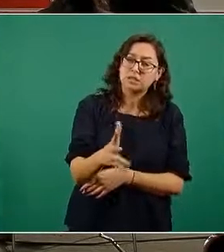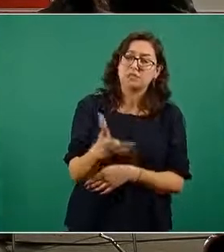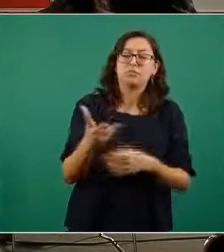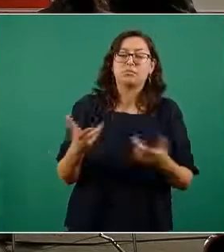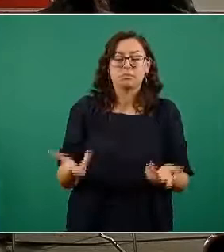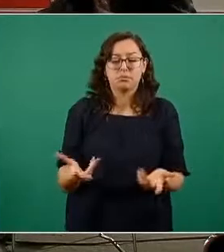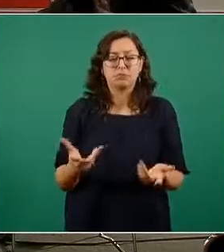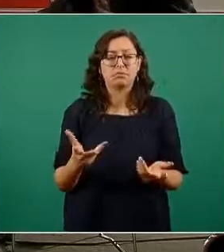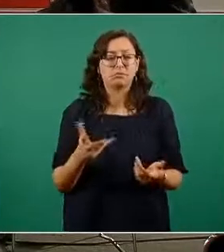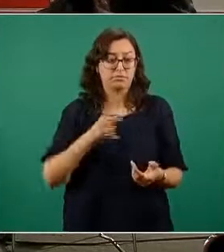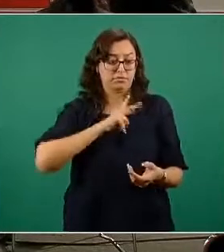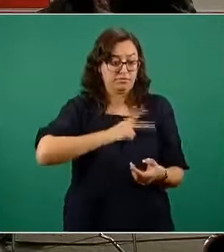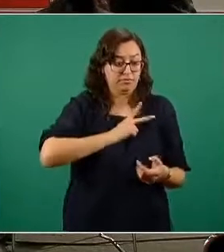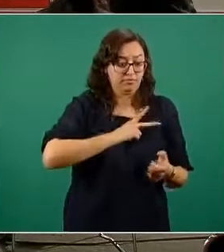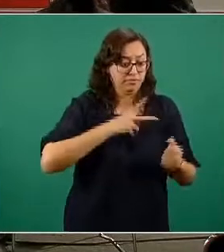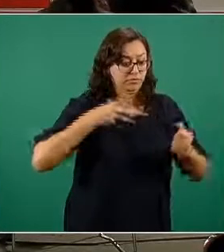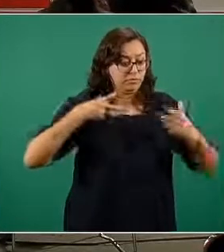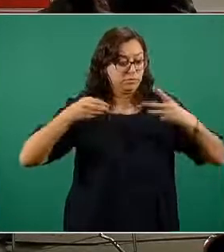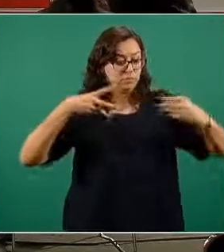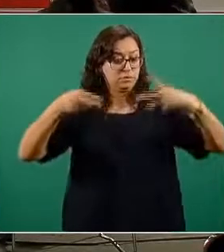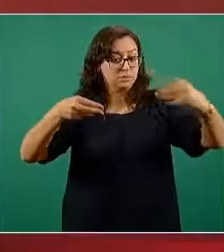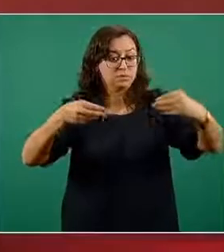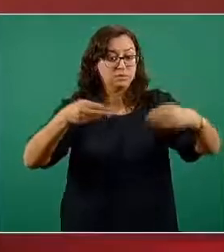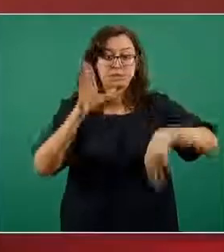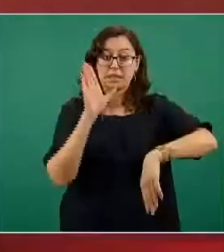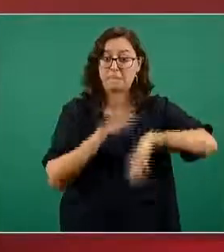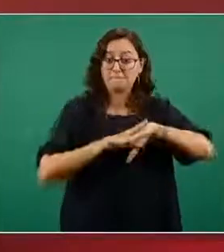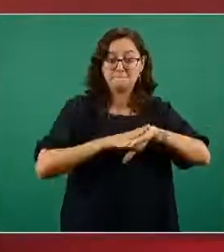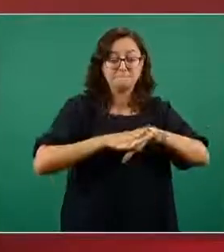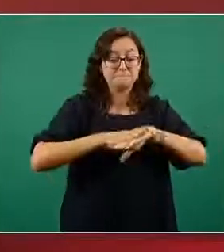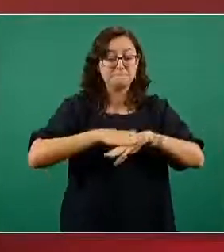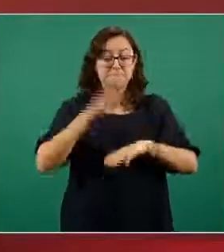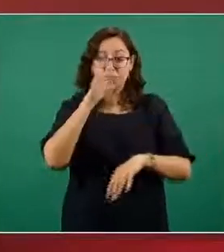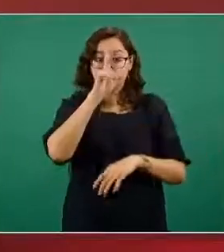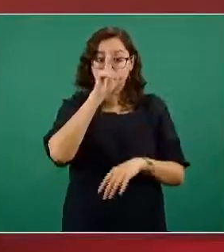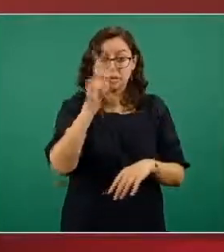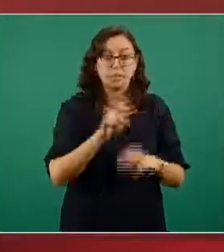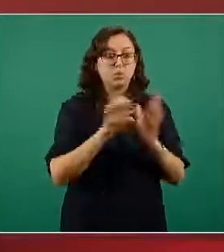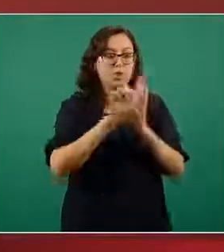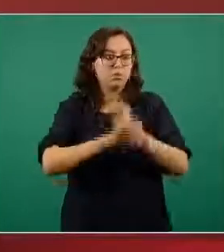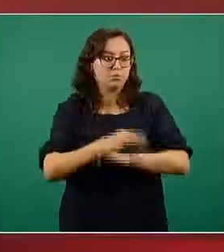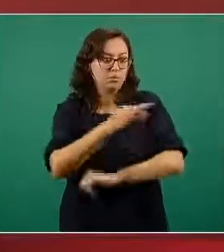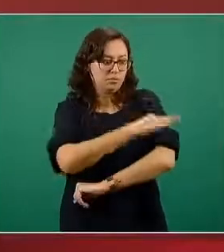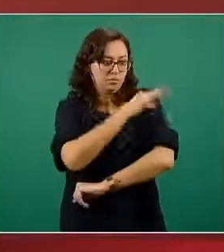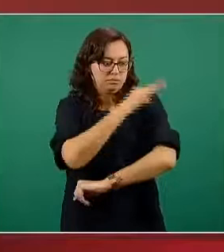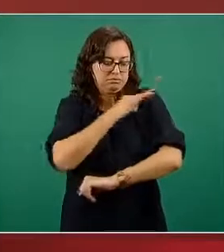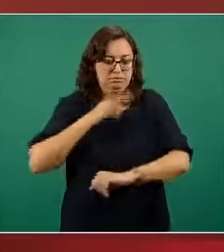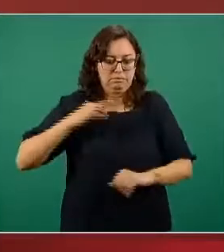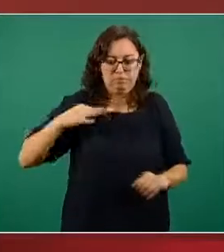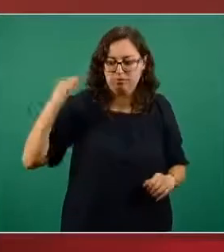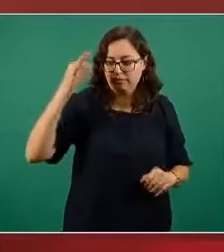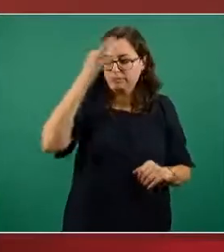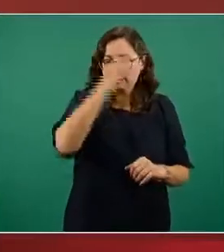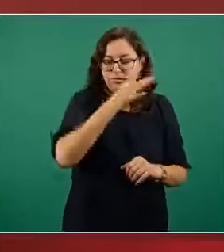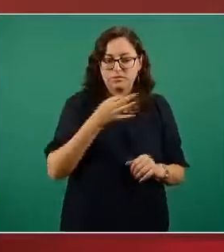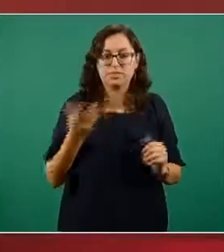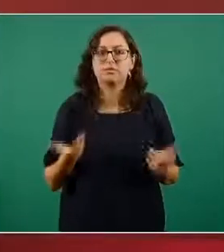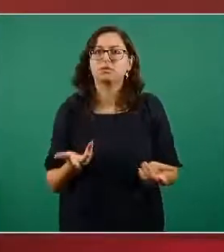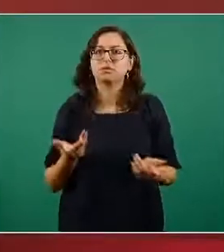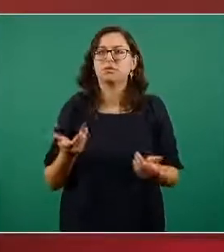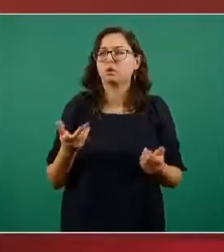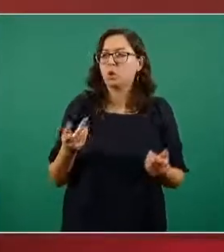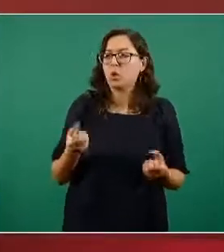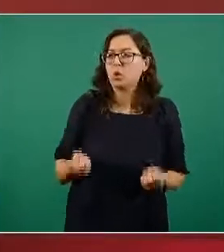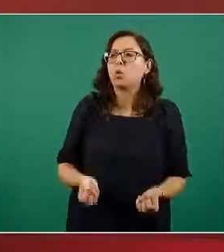transmisibilidad del virus los virus que son más transmisibles por ejemplo el sarampión requieren inmunidades de rebaño porcentajes de